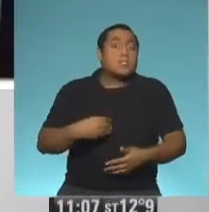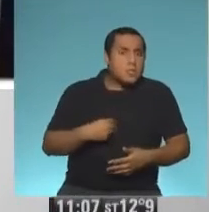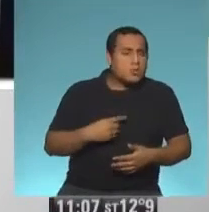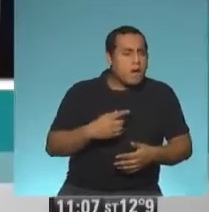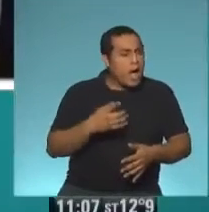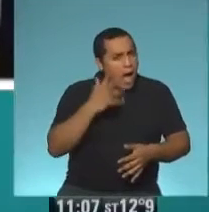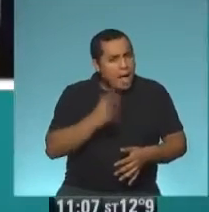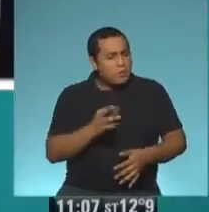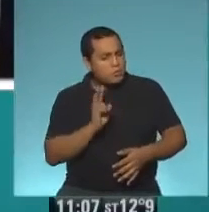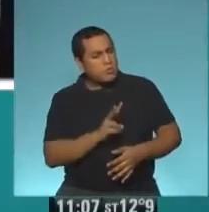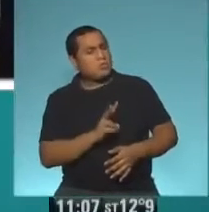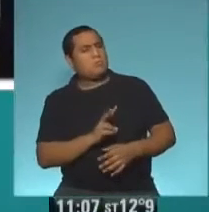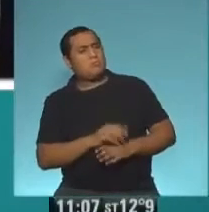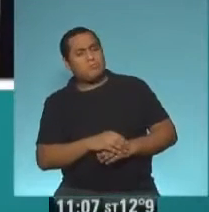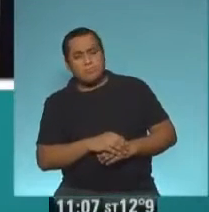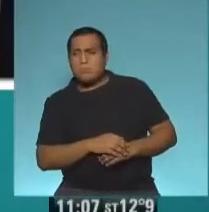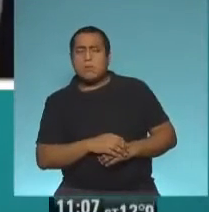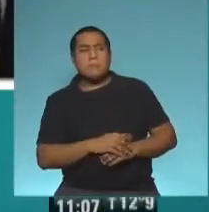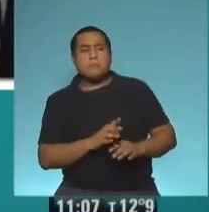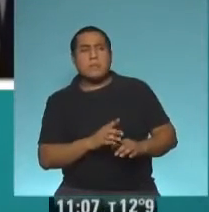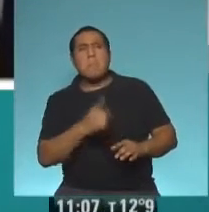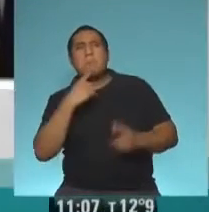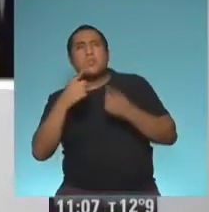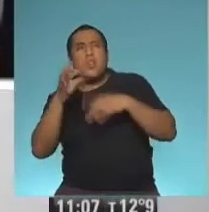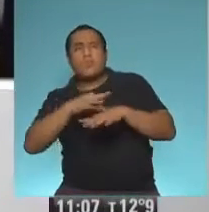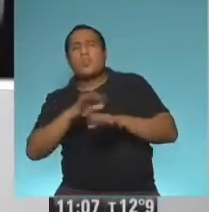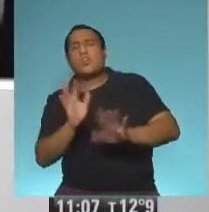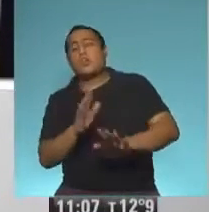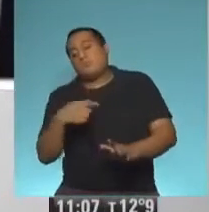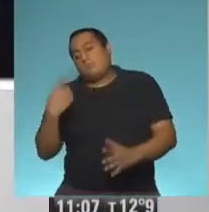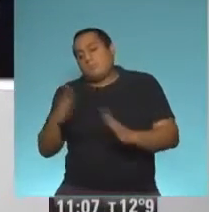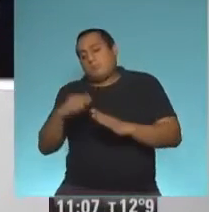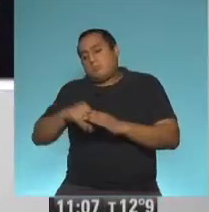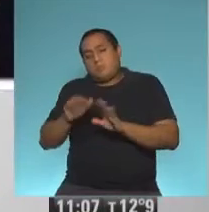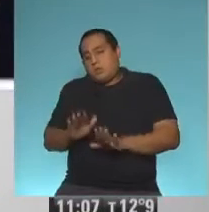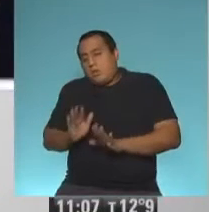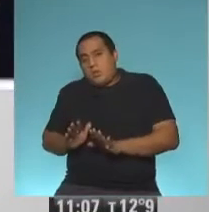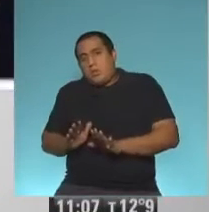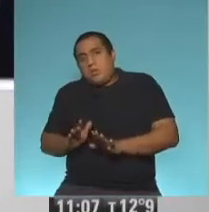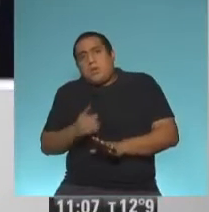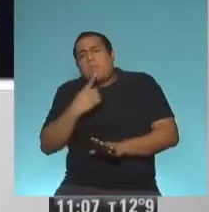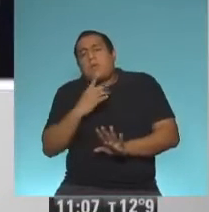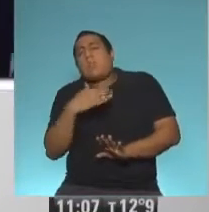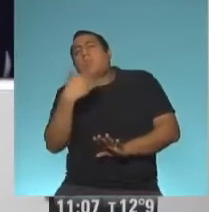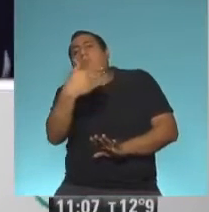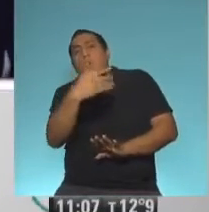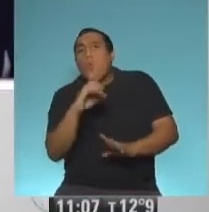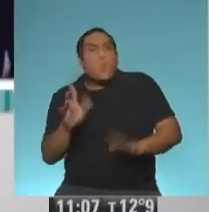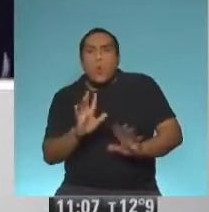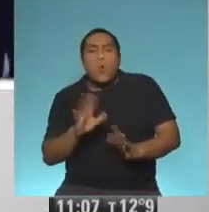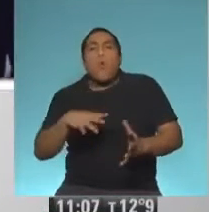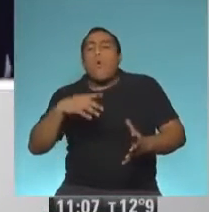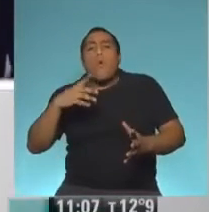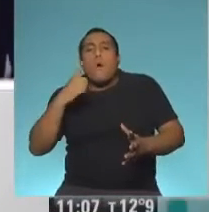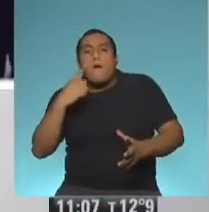sintomatología, que no los retrasen por el hecho de que estemos en cuarentena, que busquen los mecanismos para hacer la consulta en